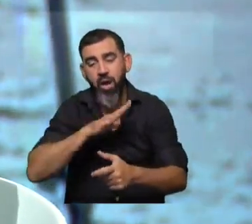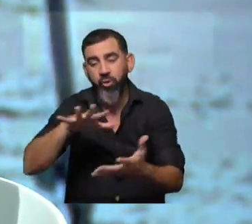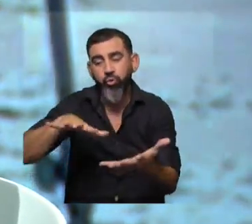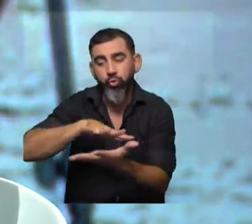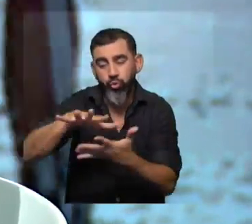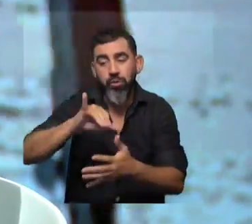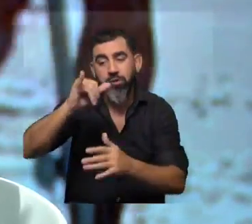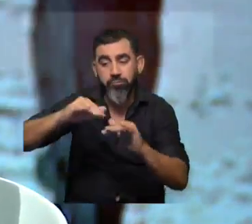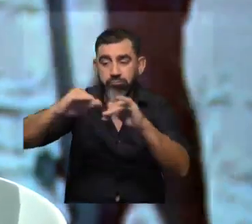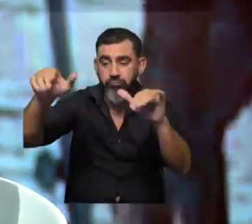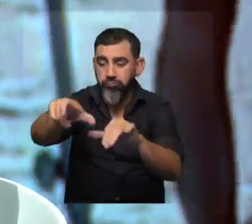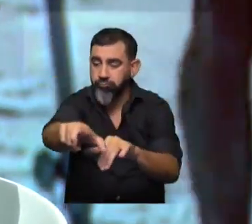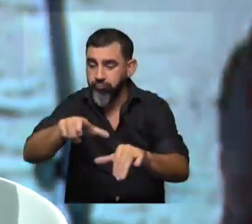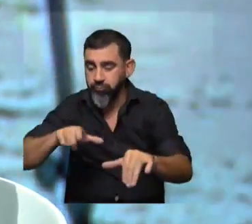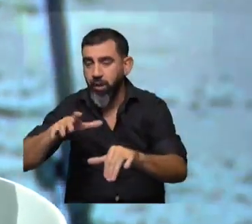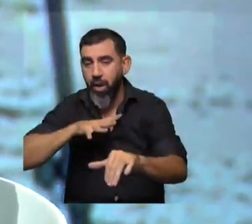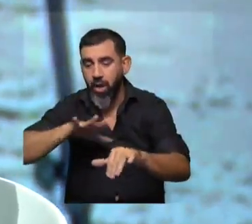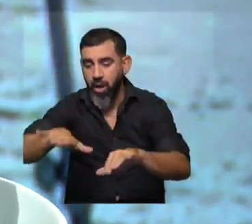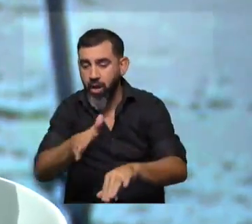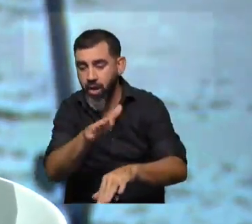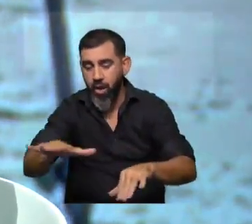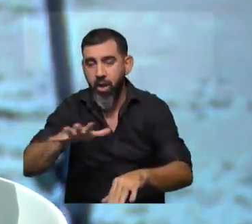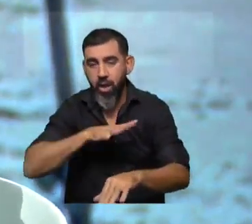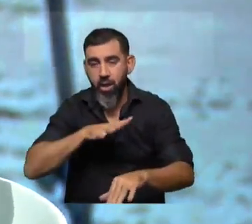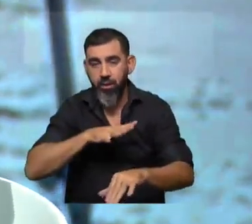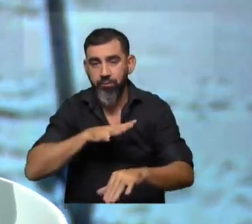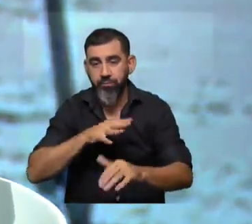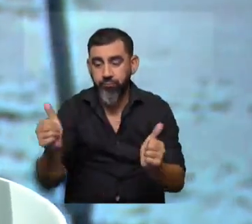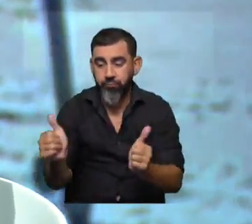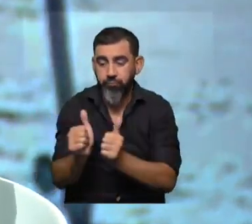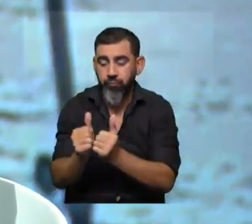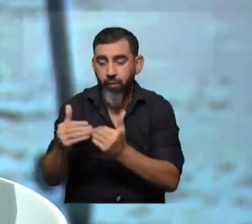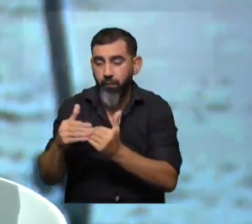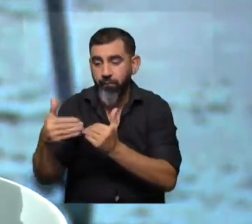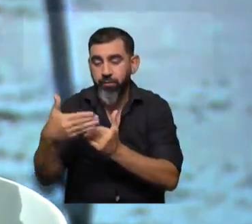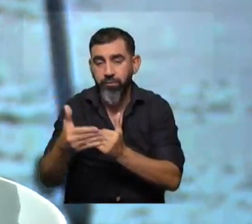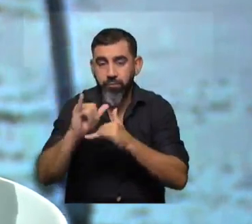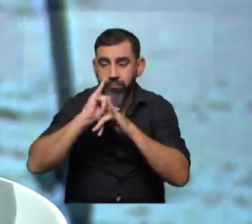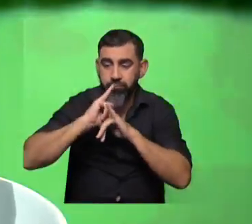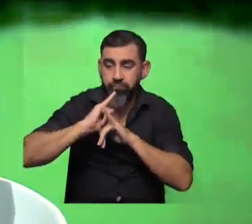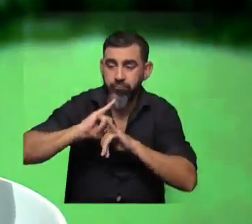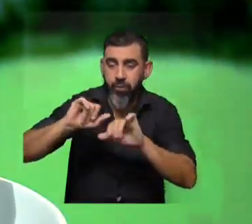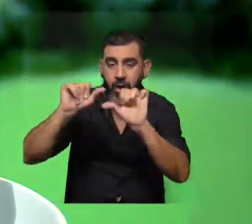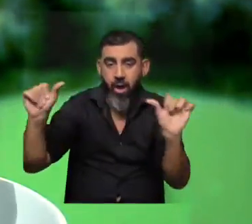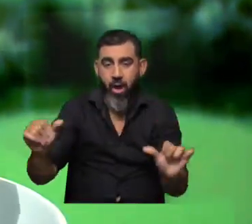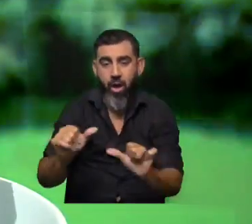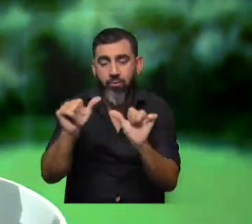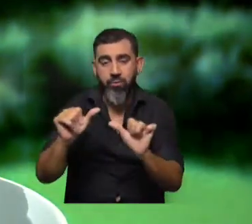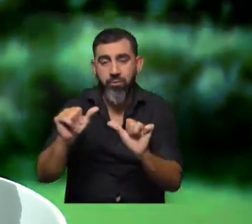hay un pequeño embalse y bueno, estamos trabajando junto con los vecinos, promoviendo acciones de